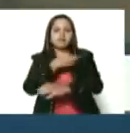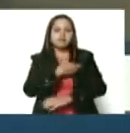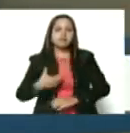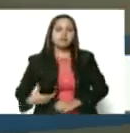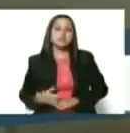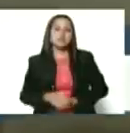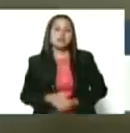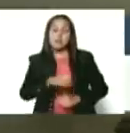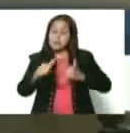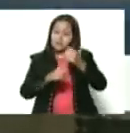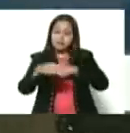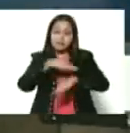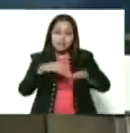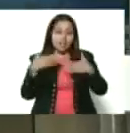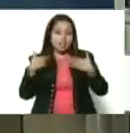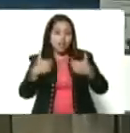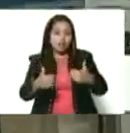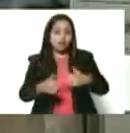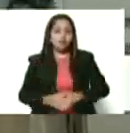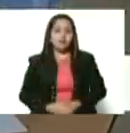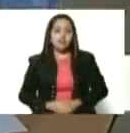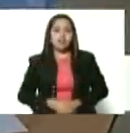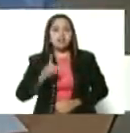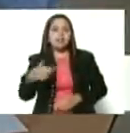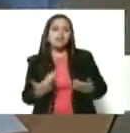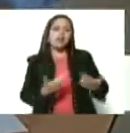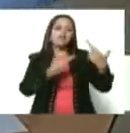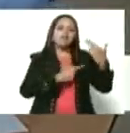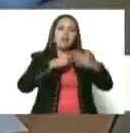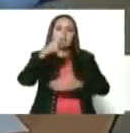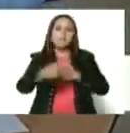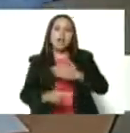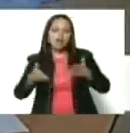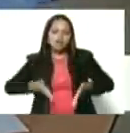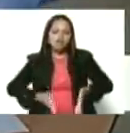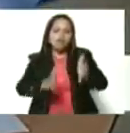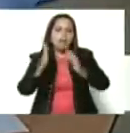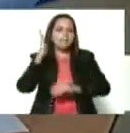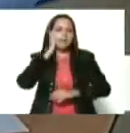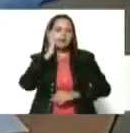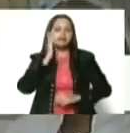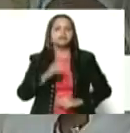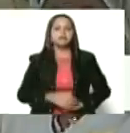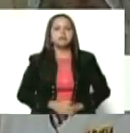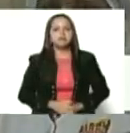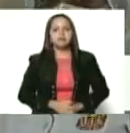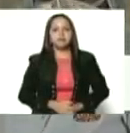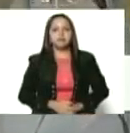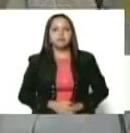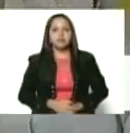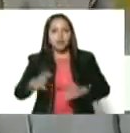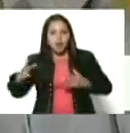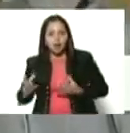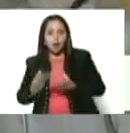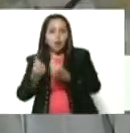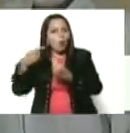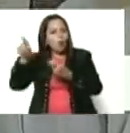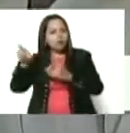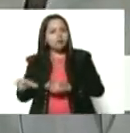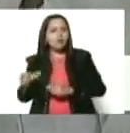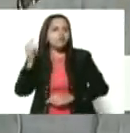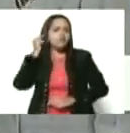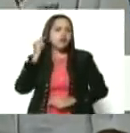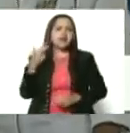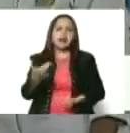la compañera responsable del plan de la ruta materna, Ruth Sala, y la compañera Katherine Ruiz,